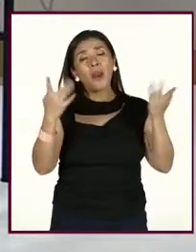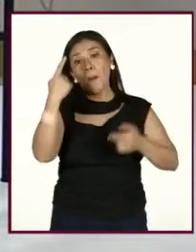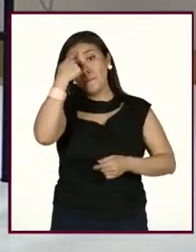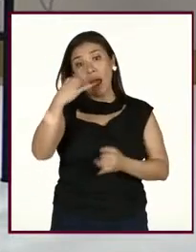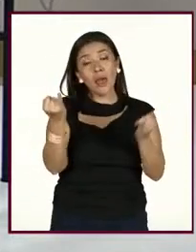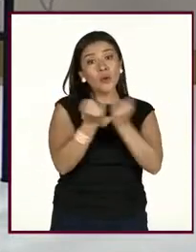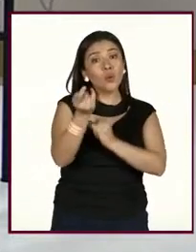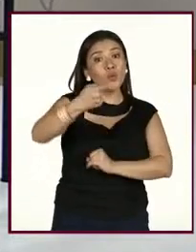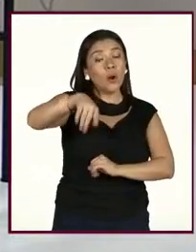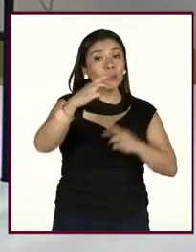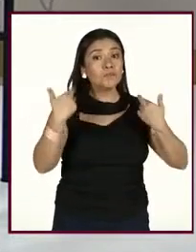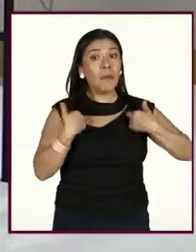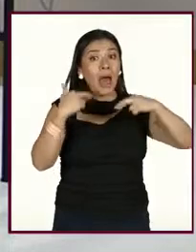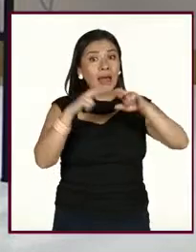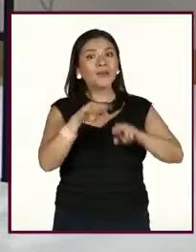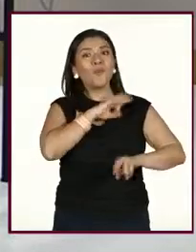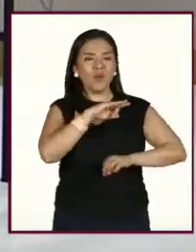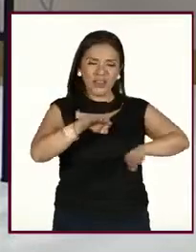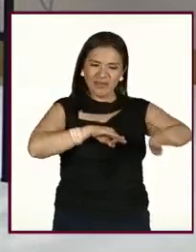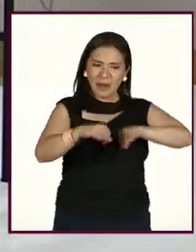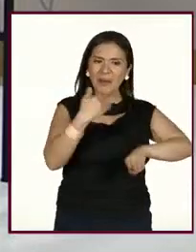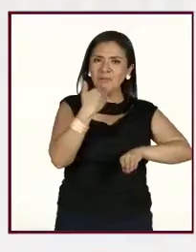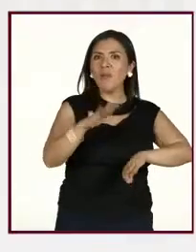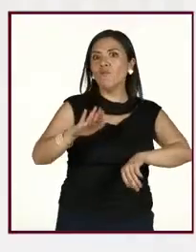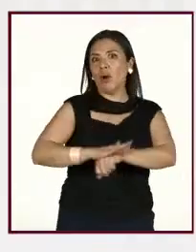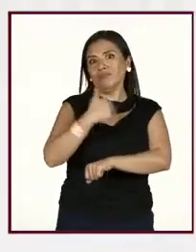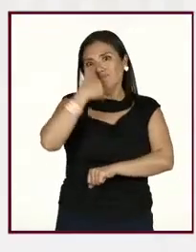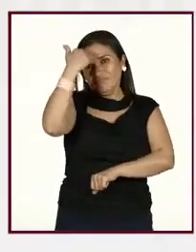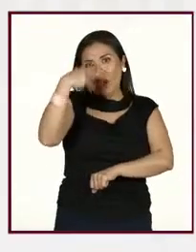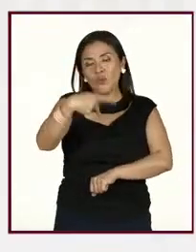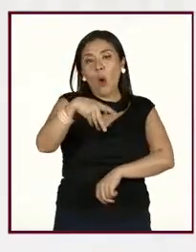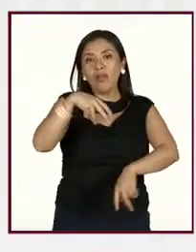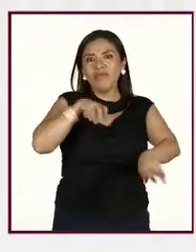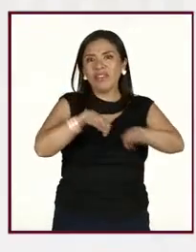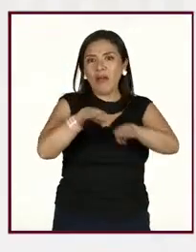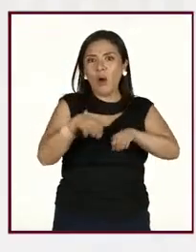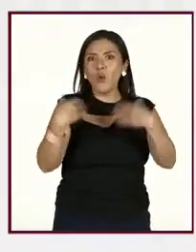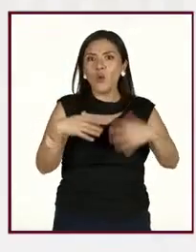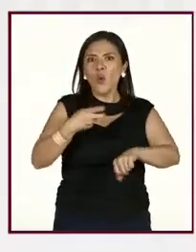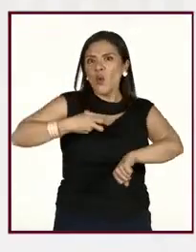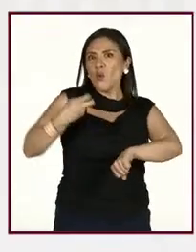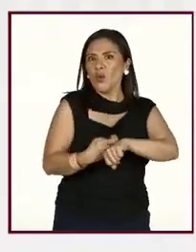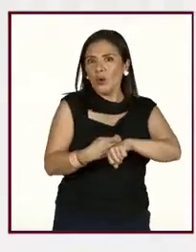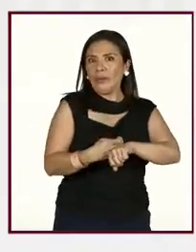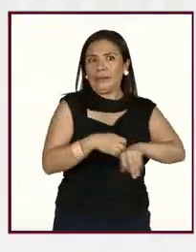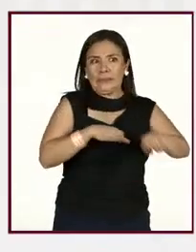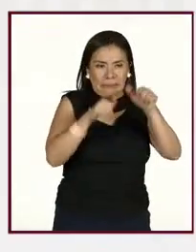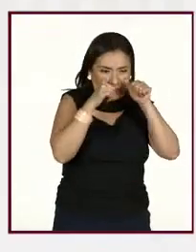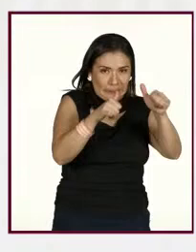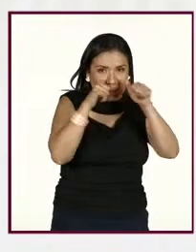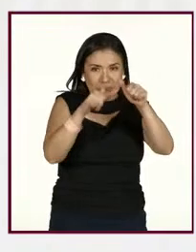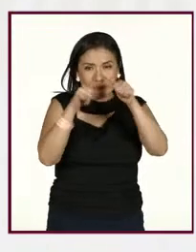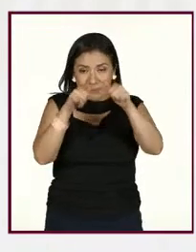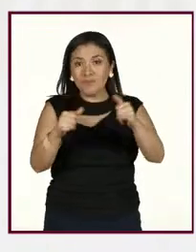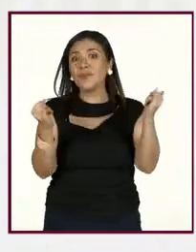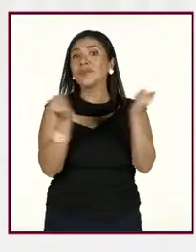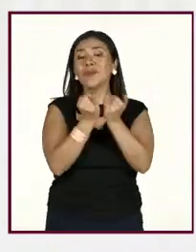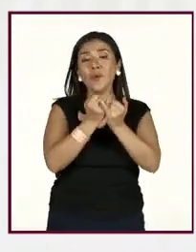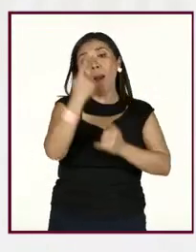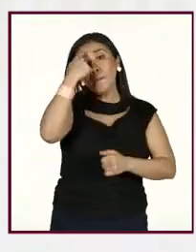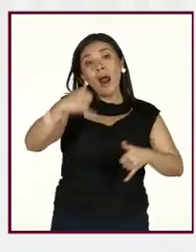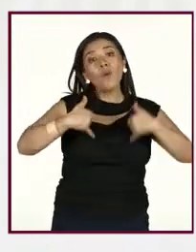docentes que rindan por todas las exigencias que se tienen a la orden, en el día a día, como para los